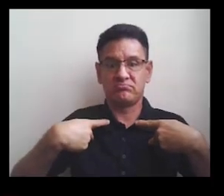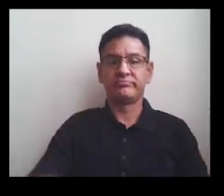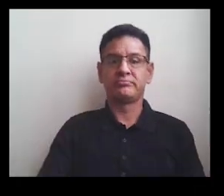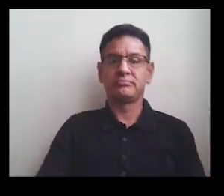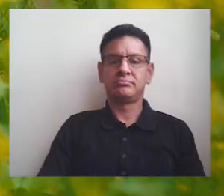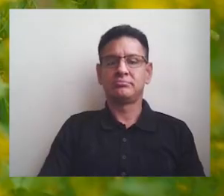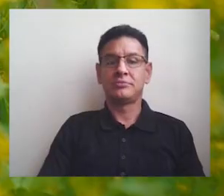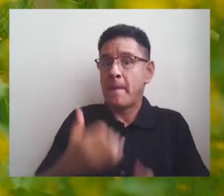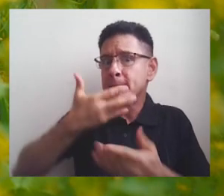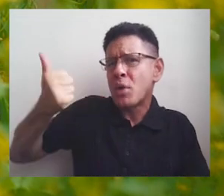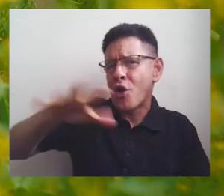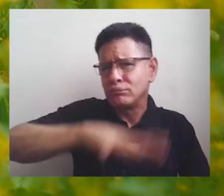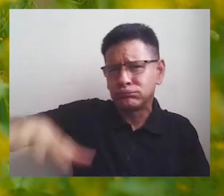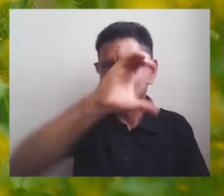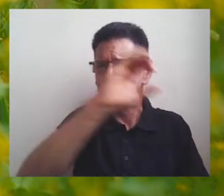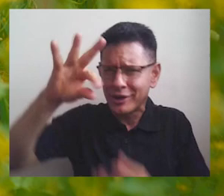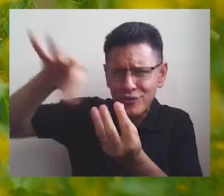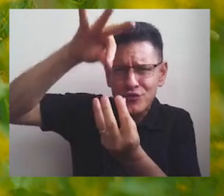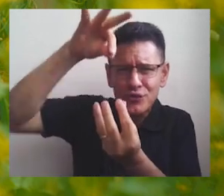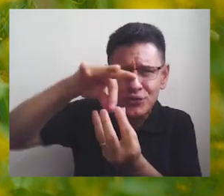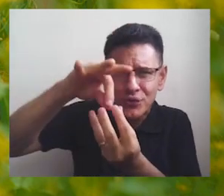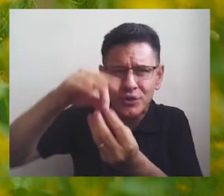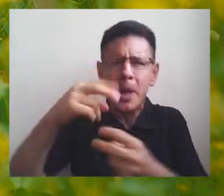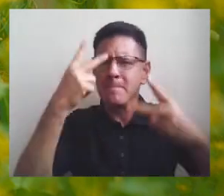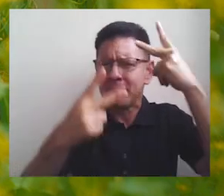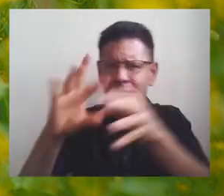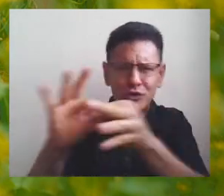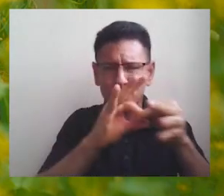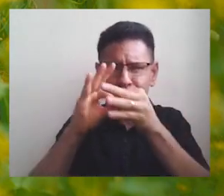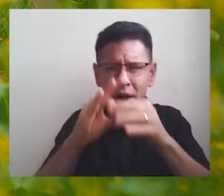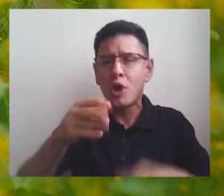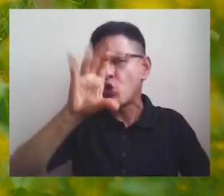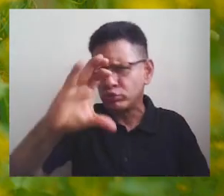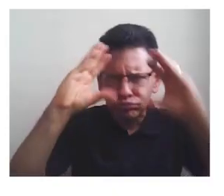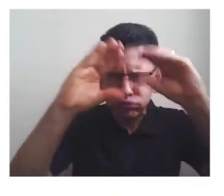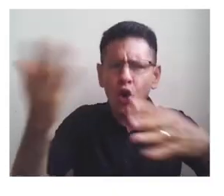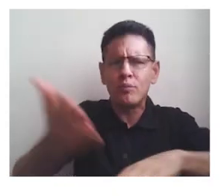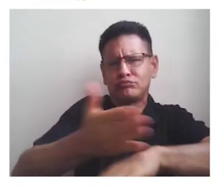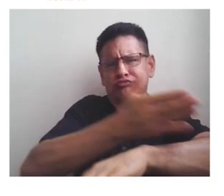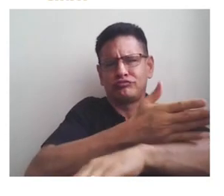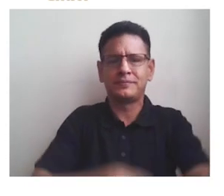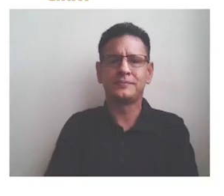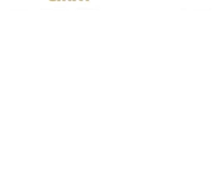supervivencia. Mejoremos su hábitat, polinizemos Costa Rica. Visita nuestras redes e infórmate de cómo puedes mejorar las cosas.